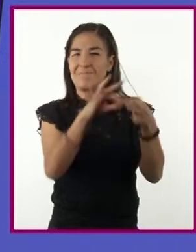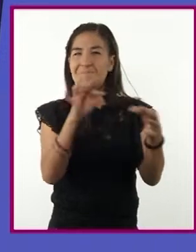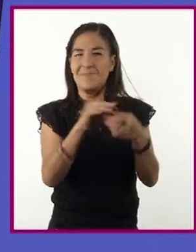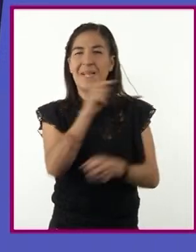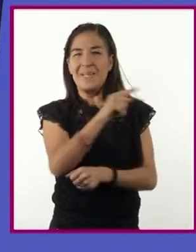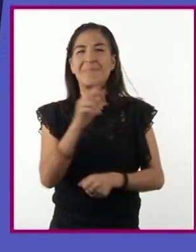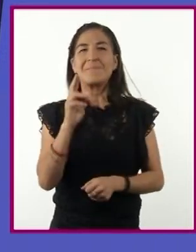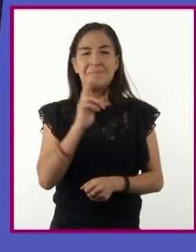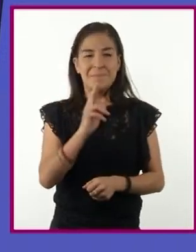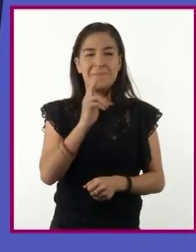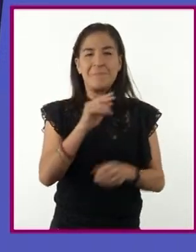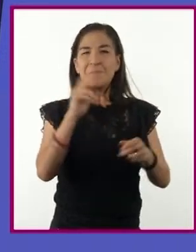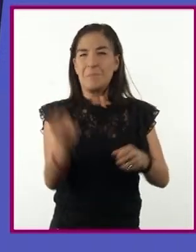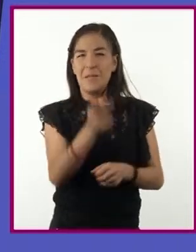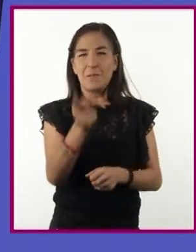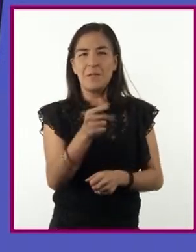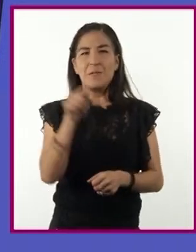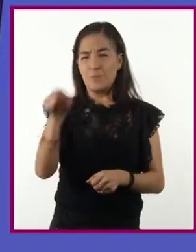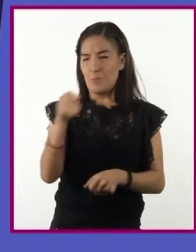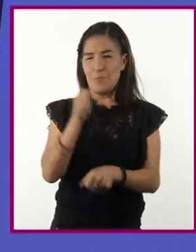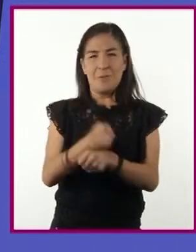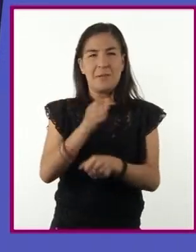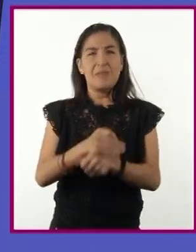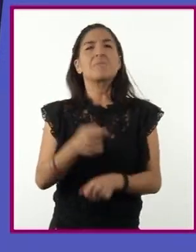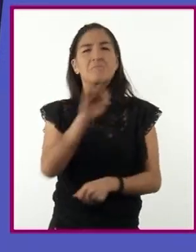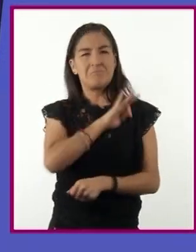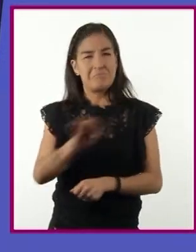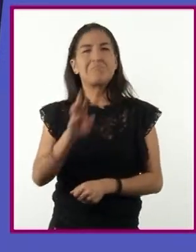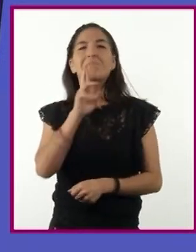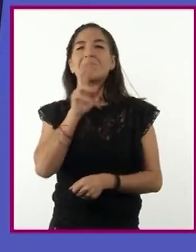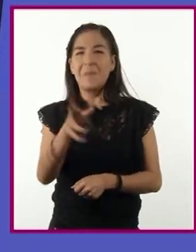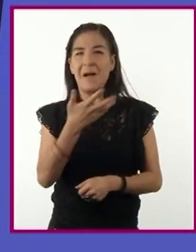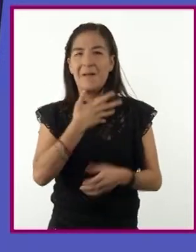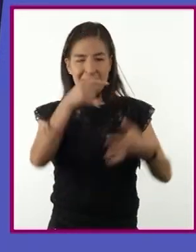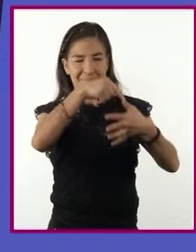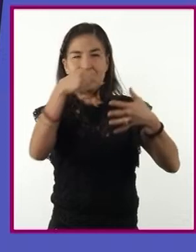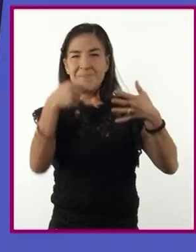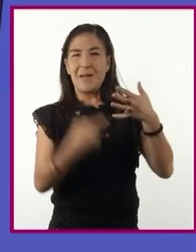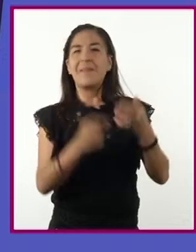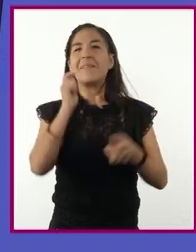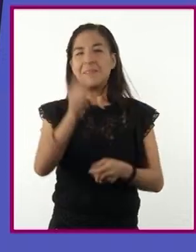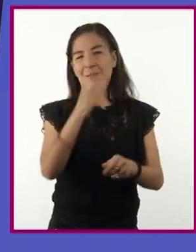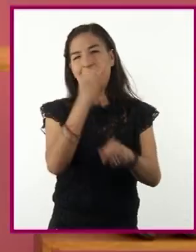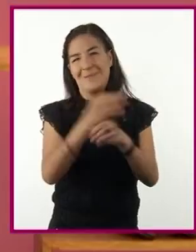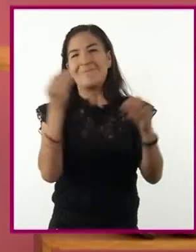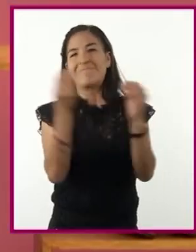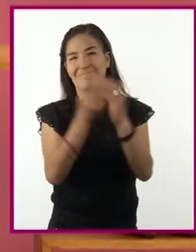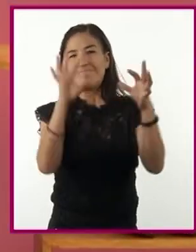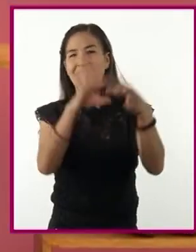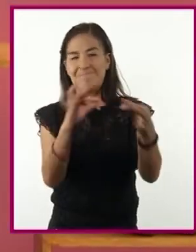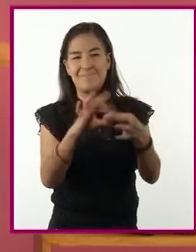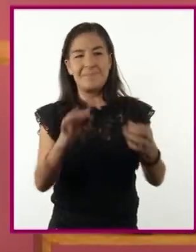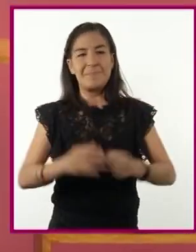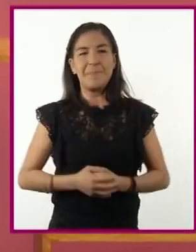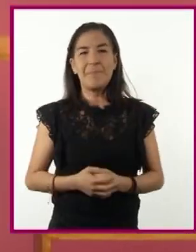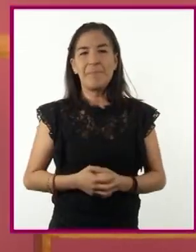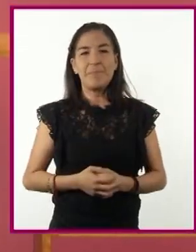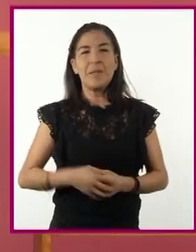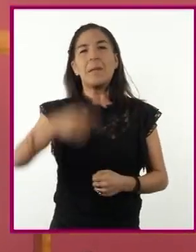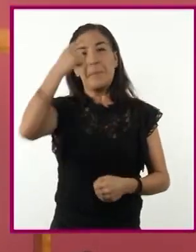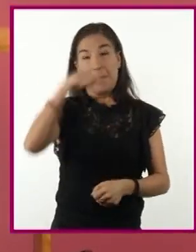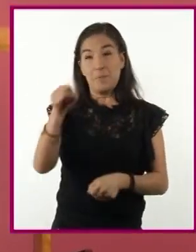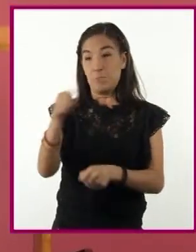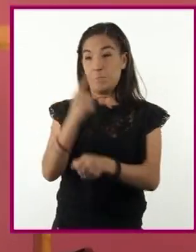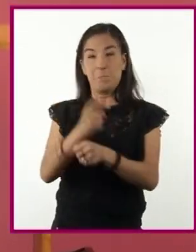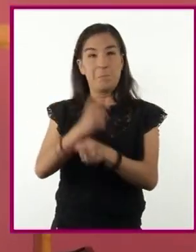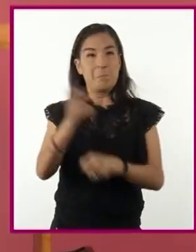Creo que para la mayoría de tus preguntas podremos encontrar una respuesta a lo largo de esta sesión. Para responder la primera